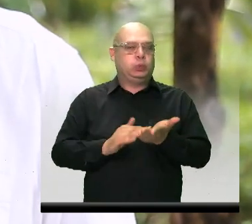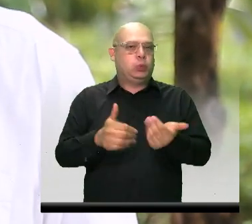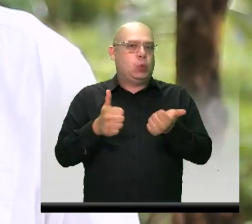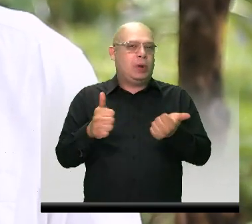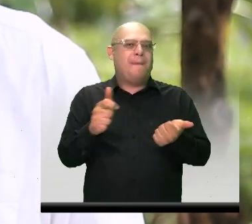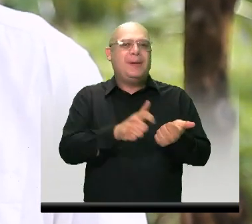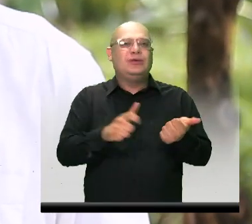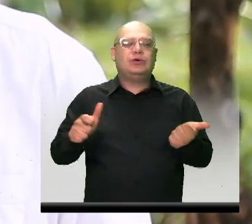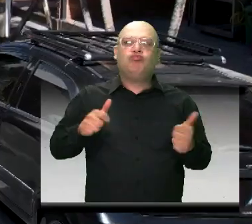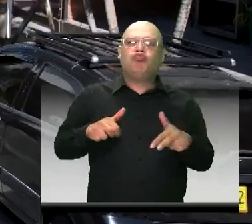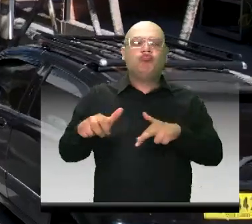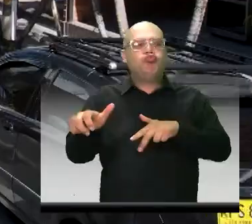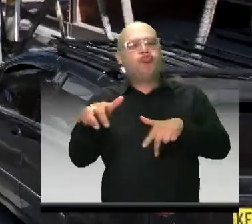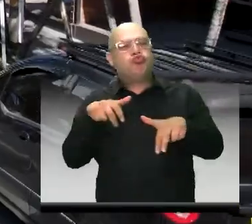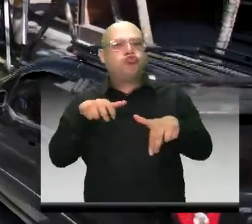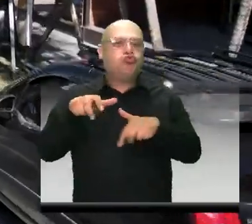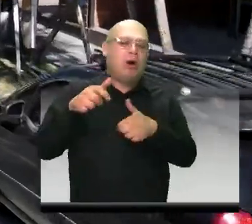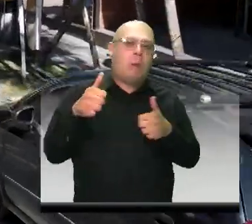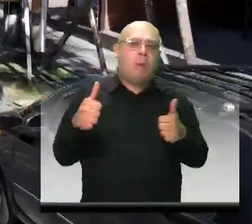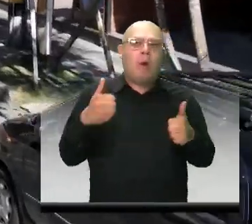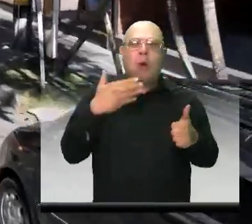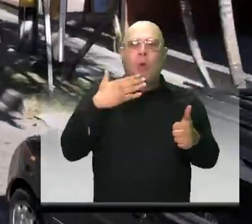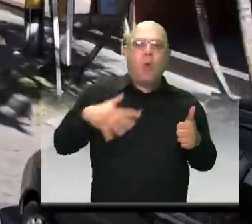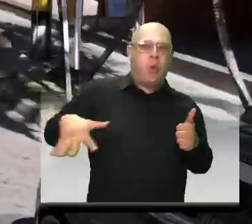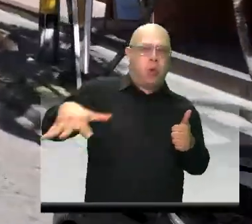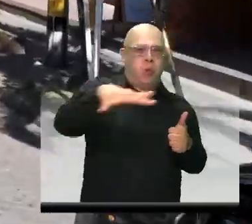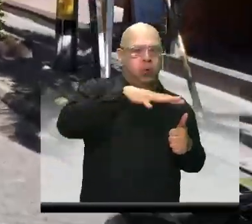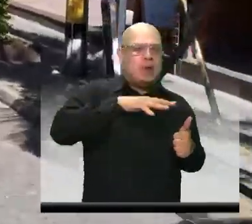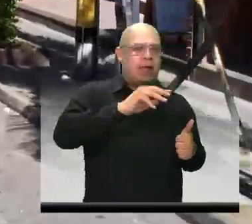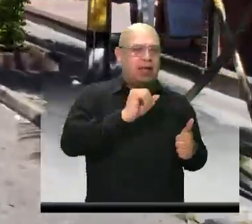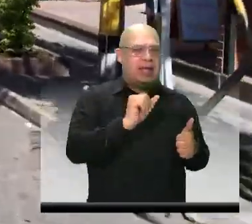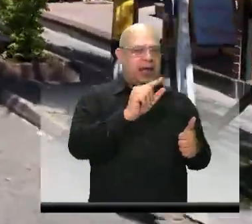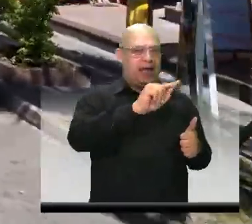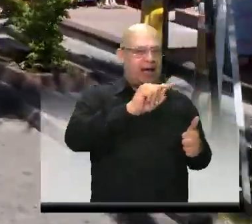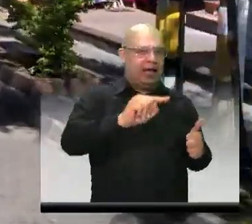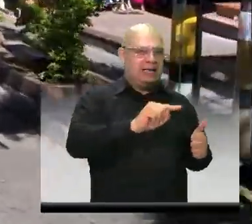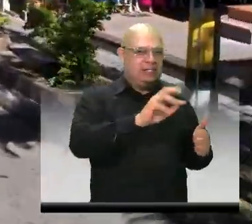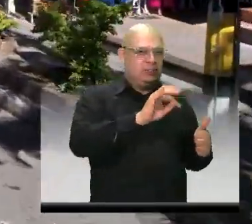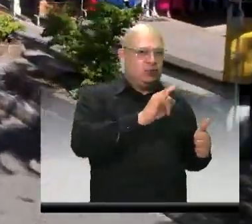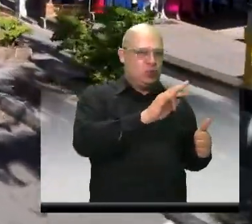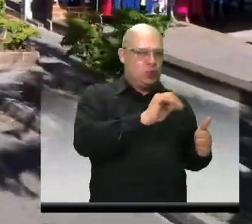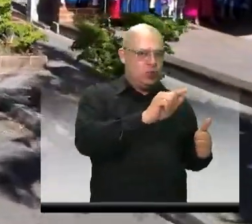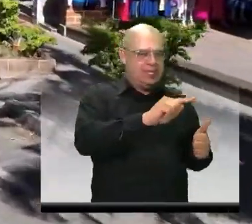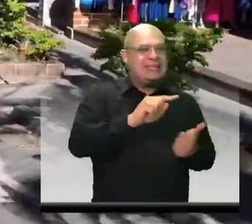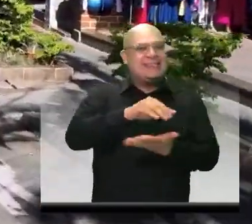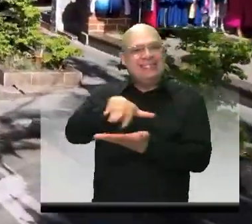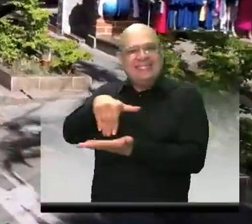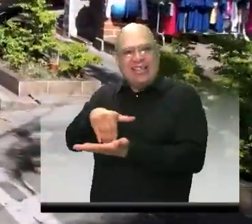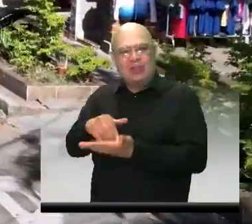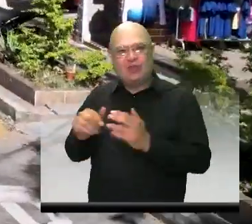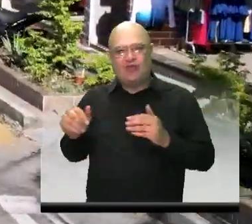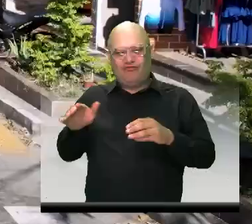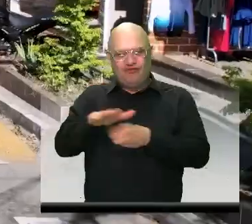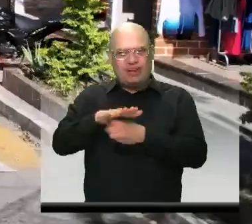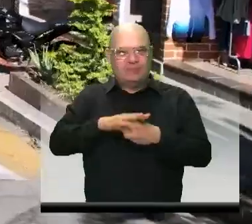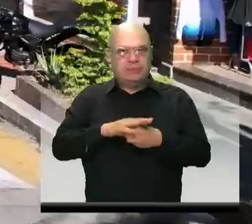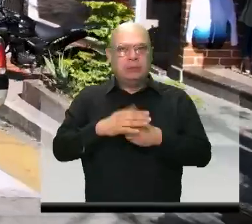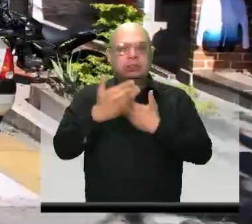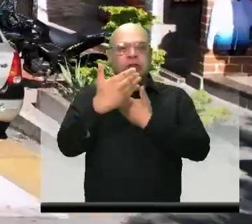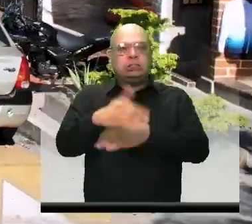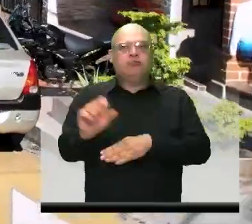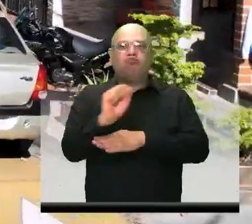vías que van hacia los barrios Asturias y el centro. Mejorando conectividad vehicular y peatonal para